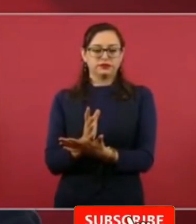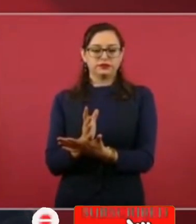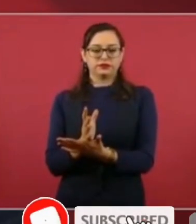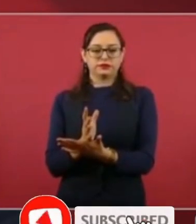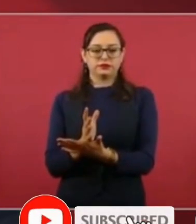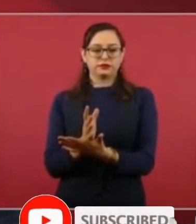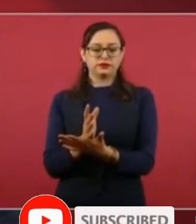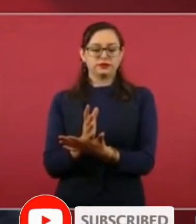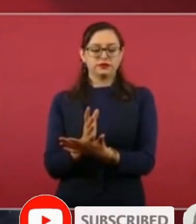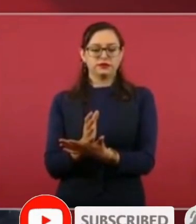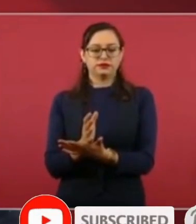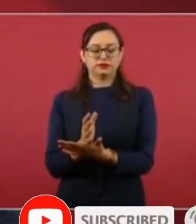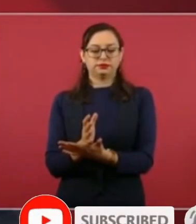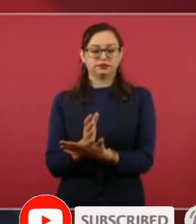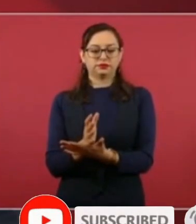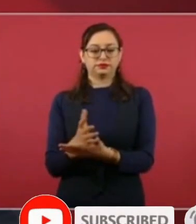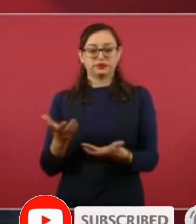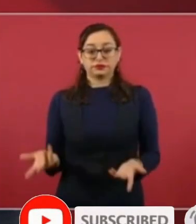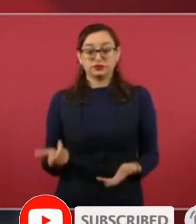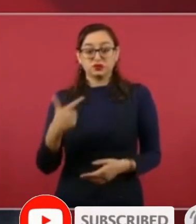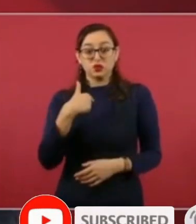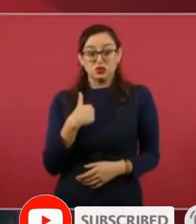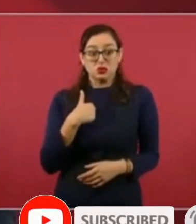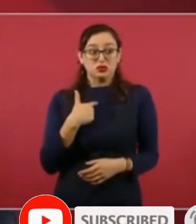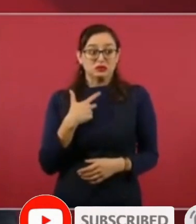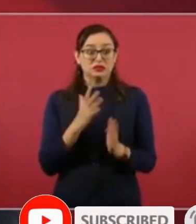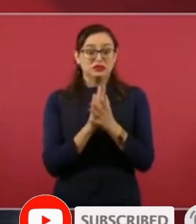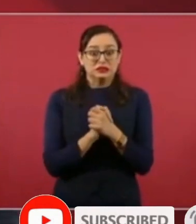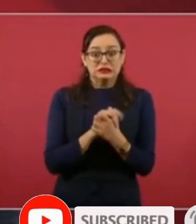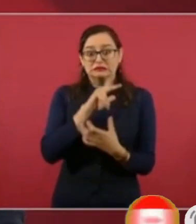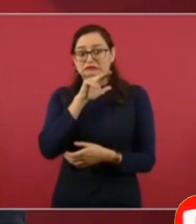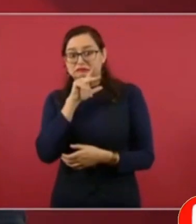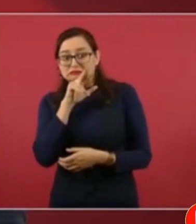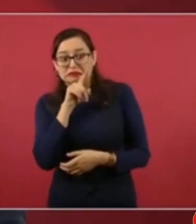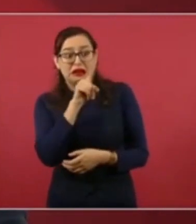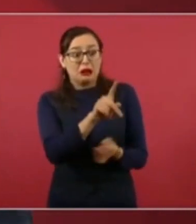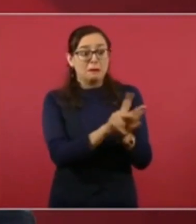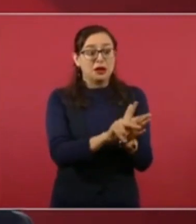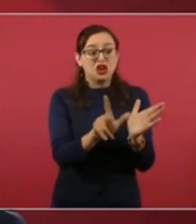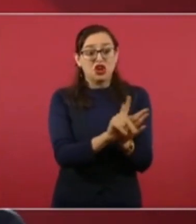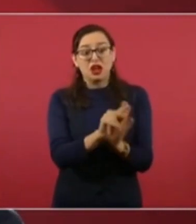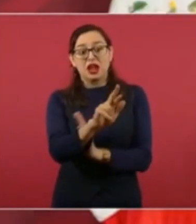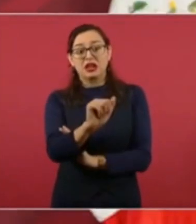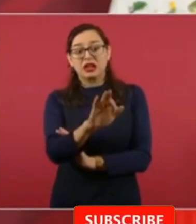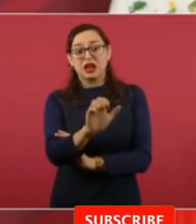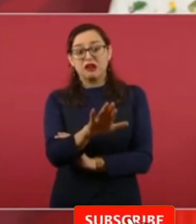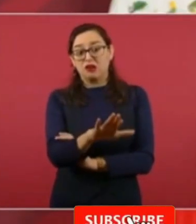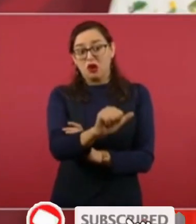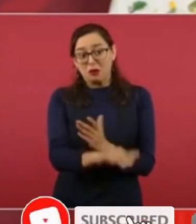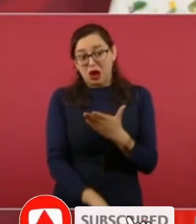a expensas de lo que diga el reforma y en este caso este